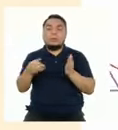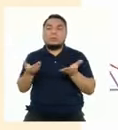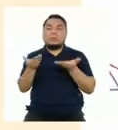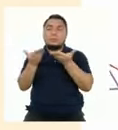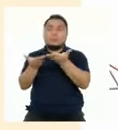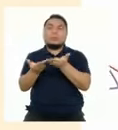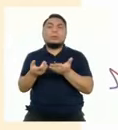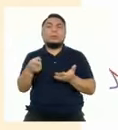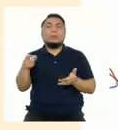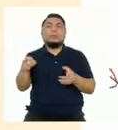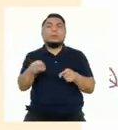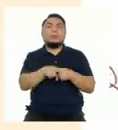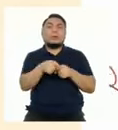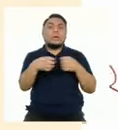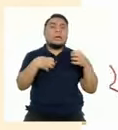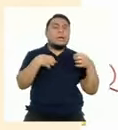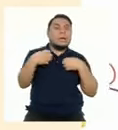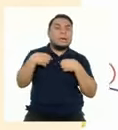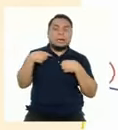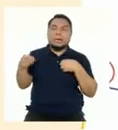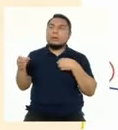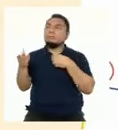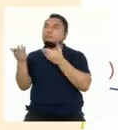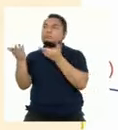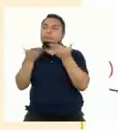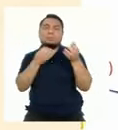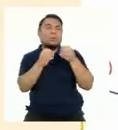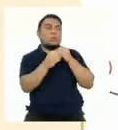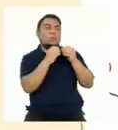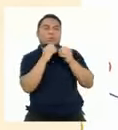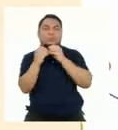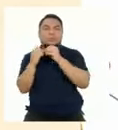soluciona reclamos y controversias.